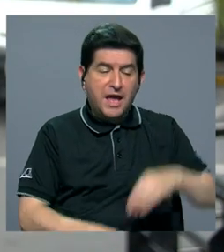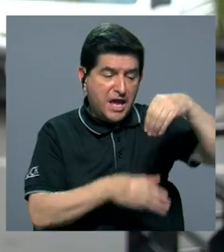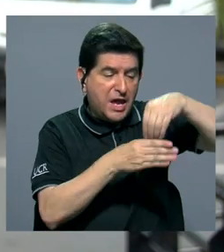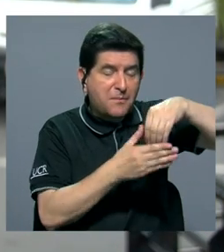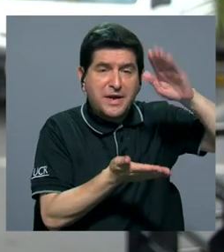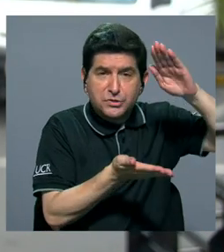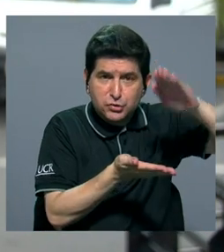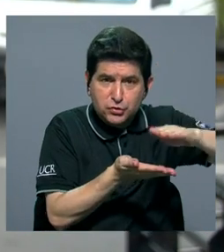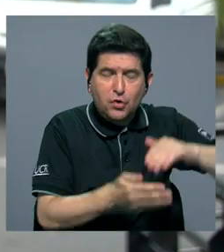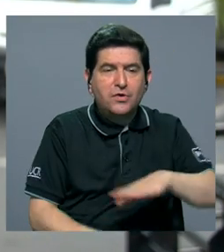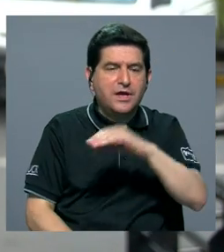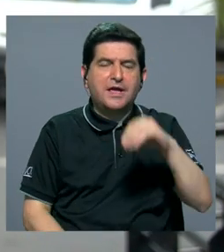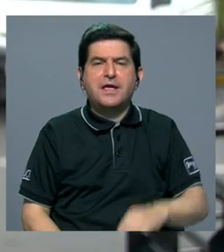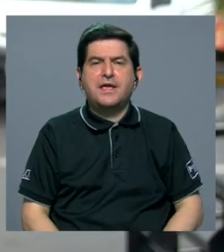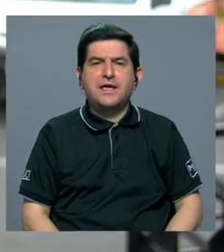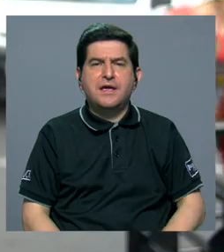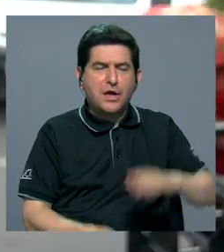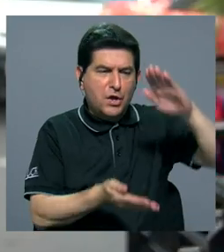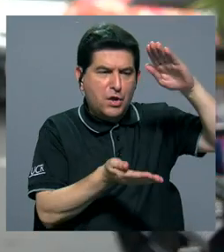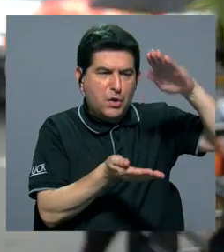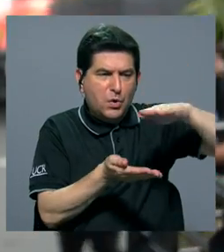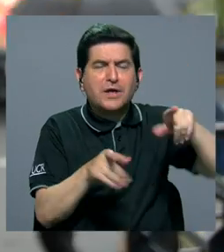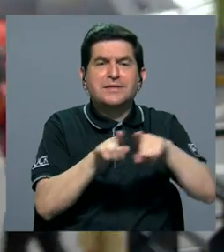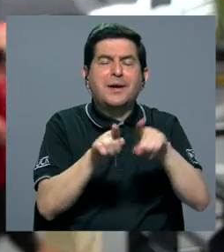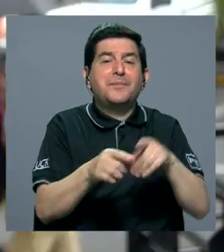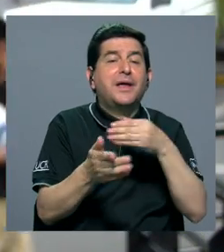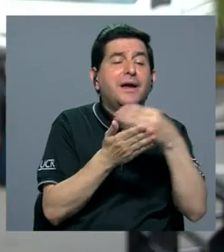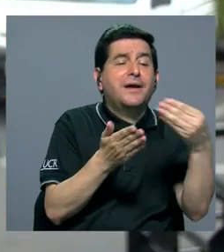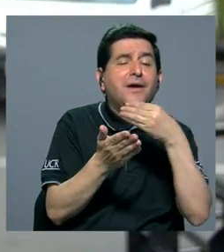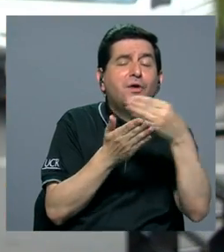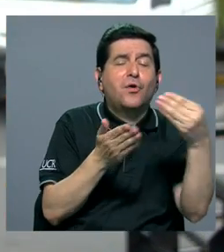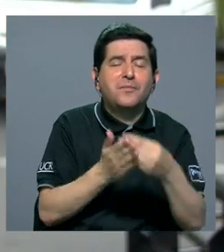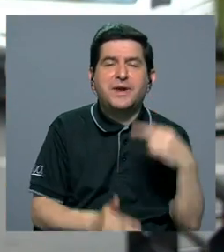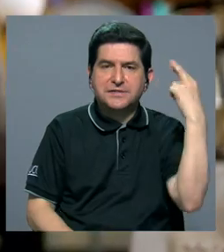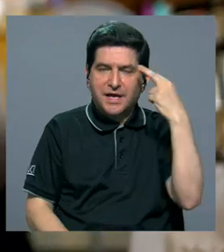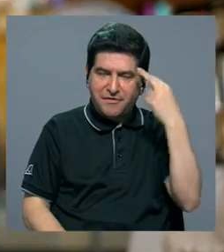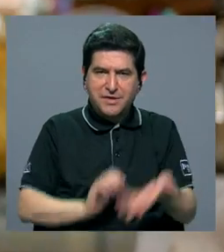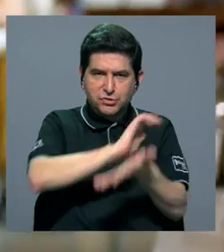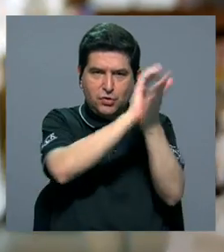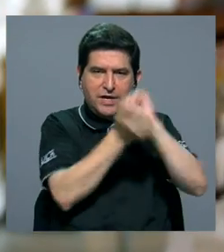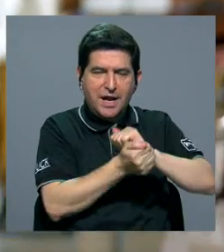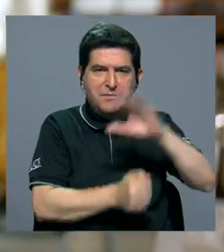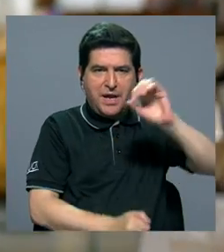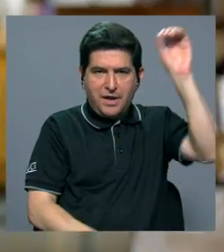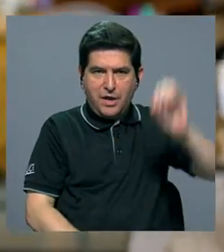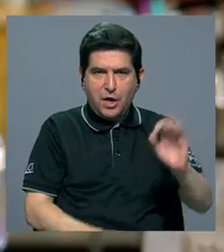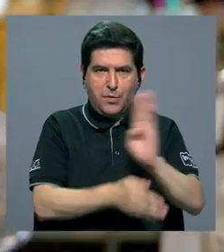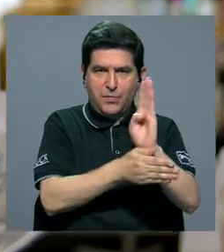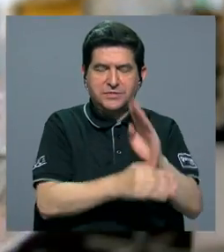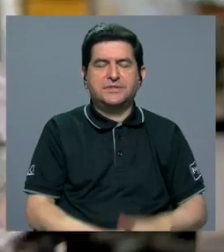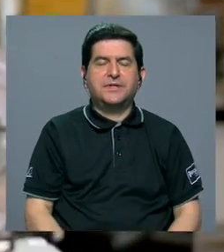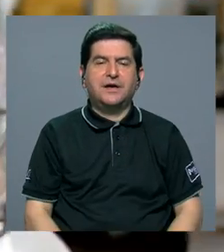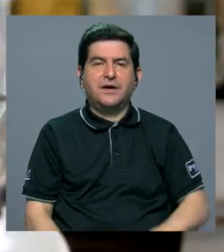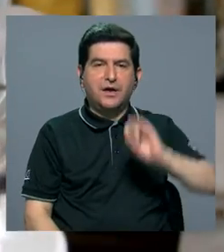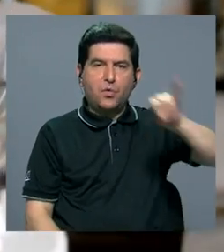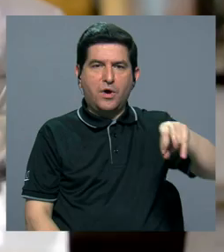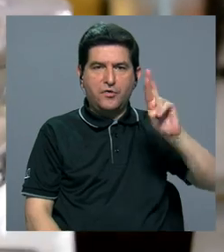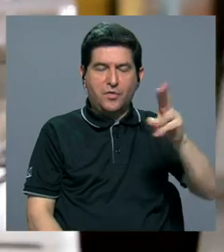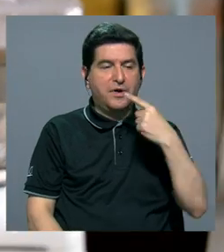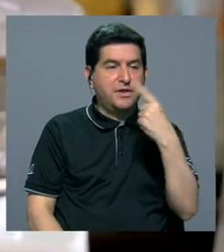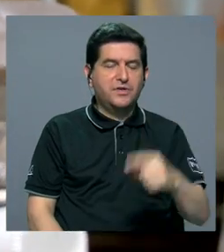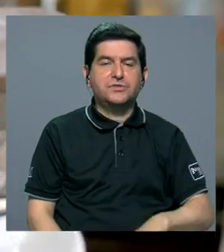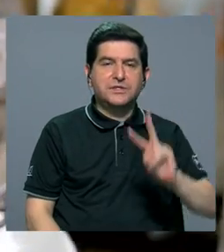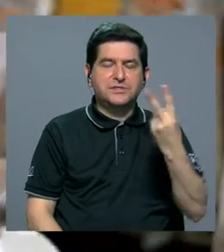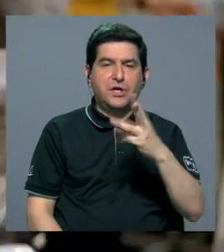la inversión y una reducción en el consumo ante los cambios en las tasas de interés. Robalino apuntó que para el segundo